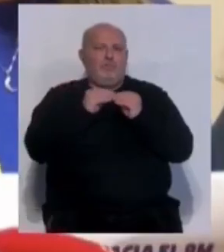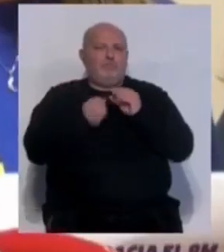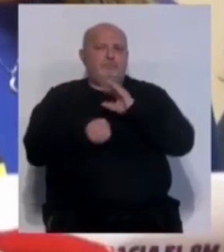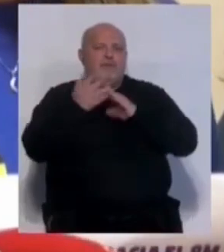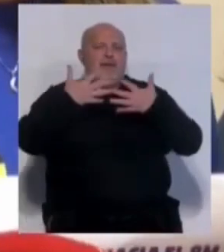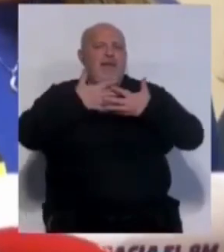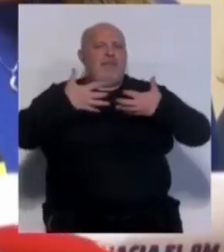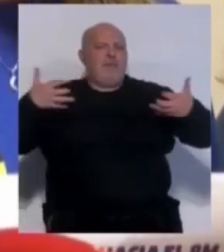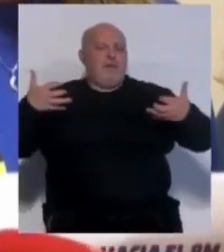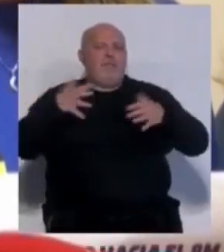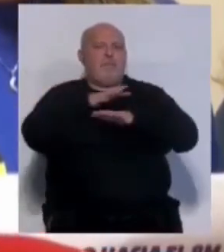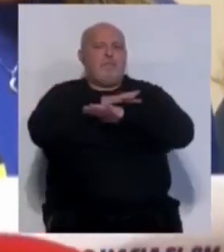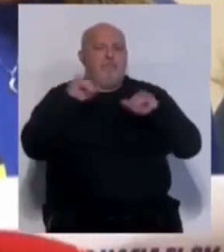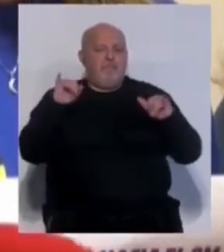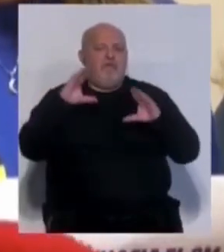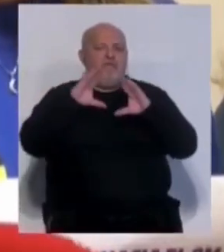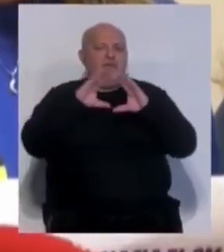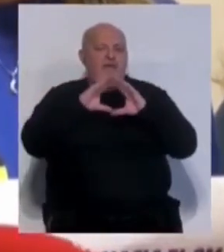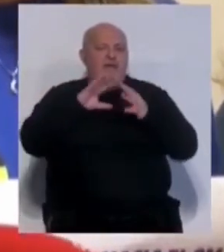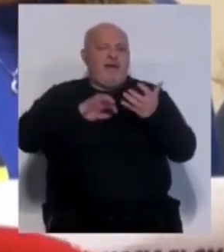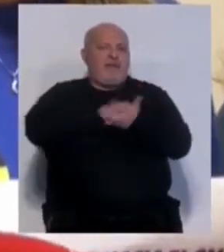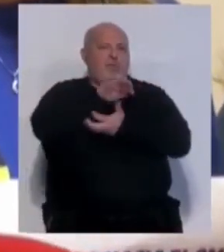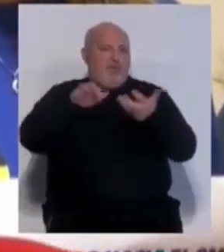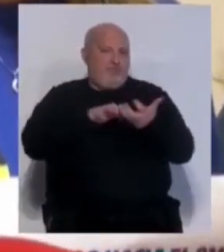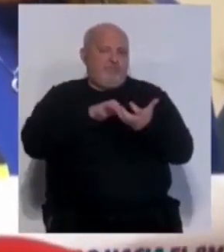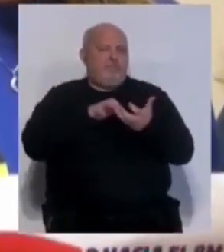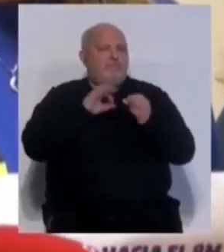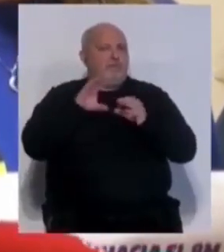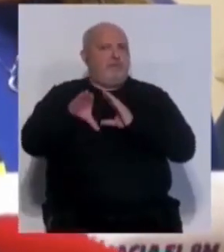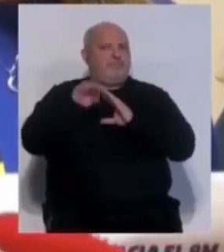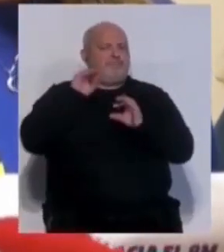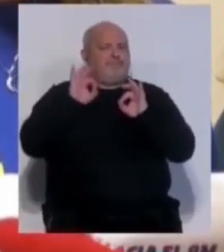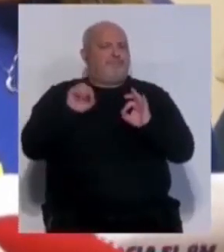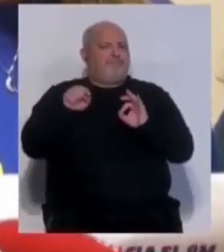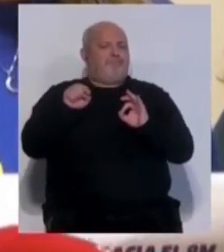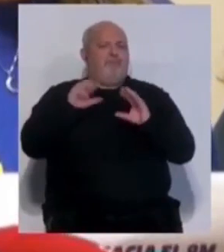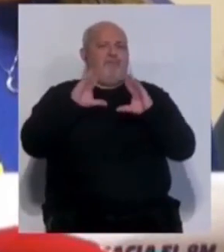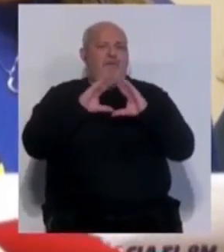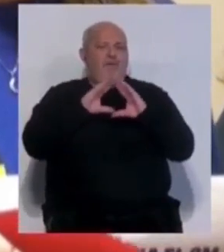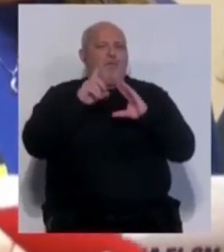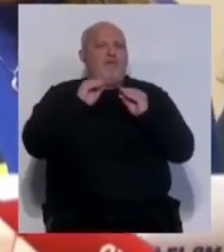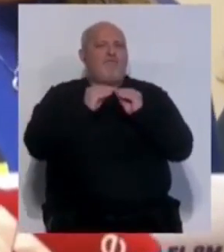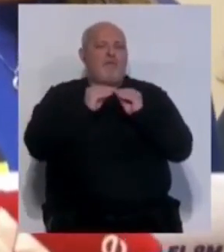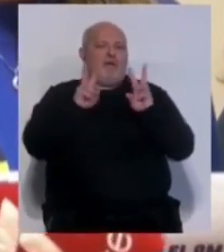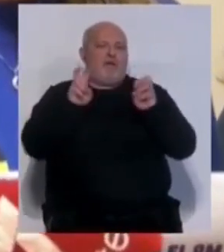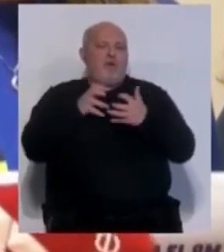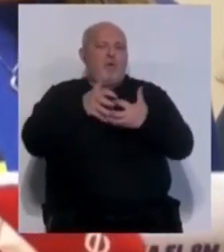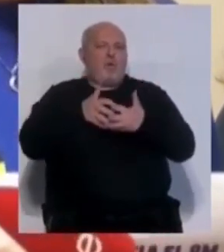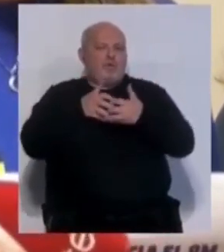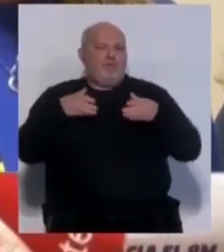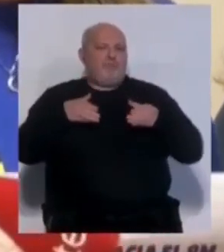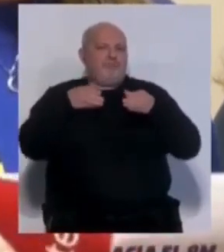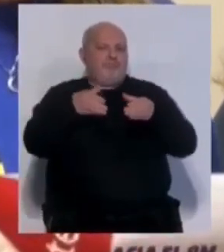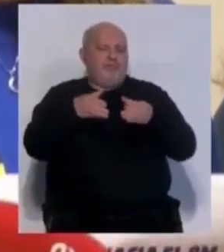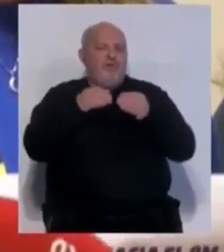un lema que es Paz, Feminismo y Revolución, porque así es como entendemos nosotras el feminismo, una forma de luchar conjunta,